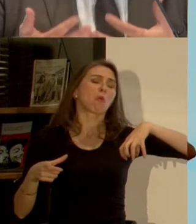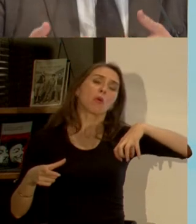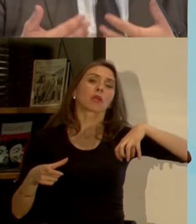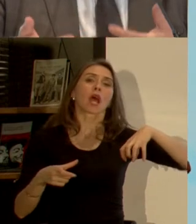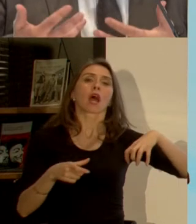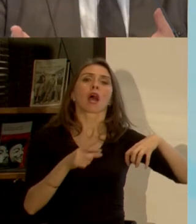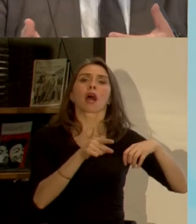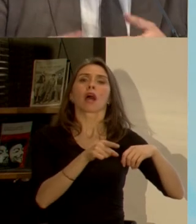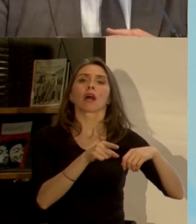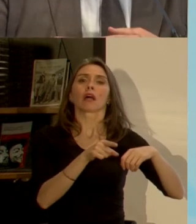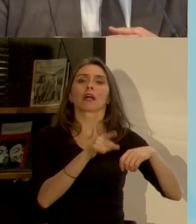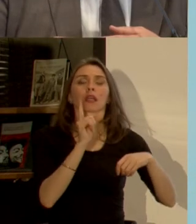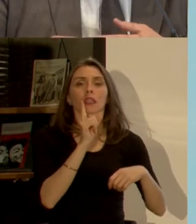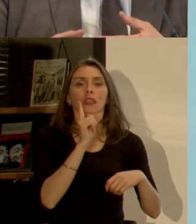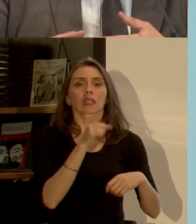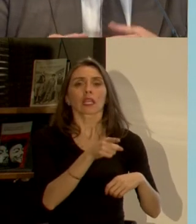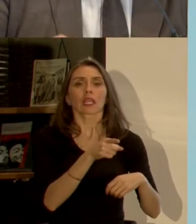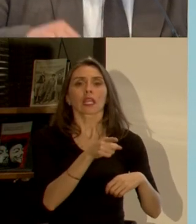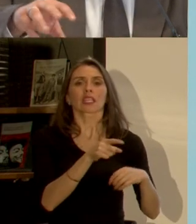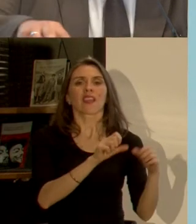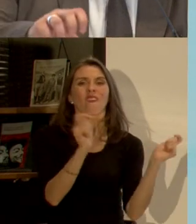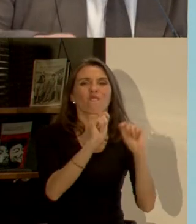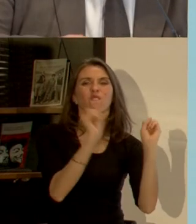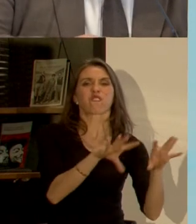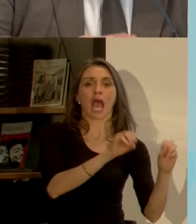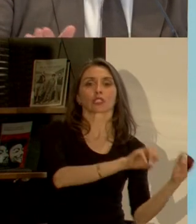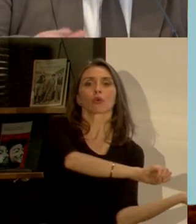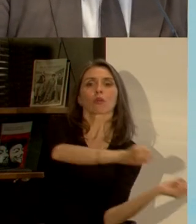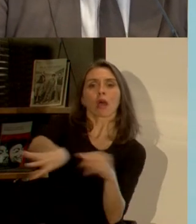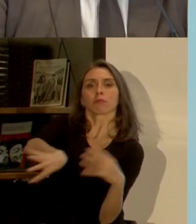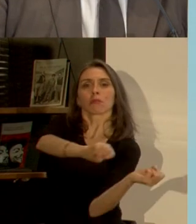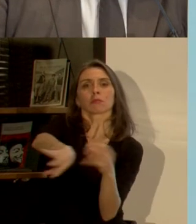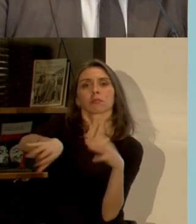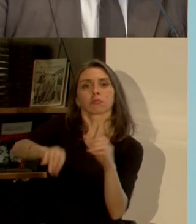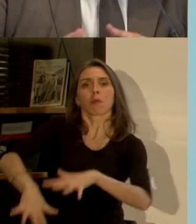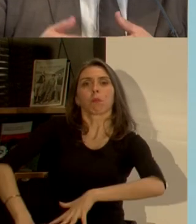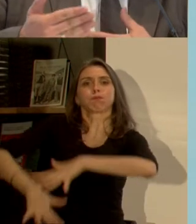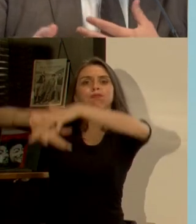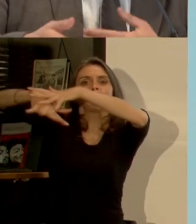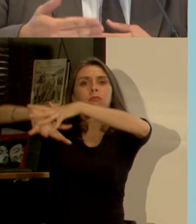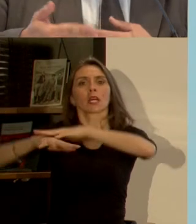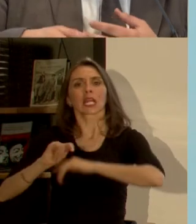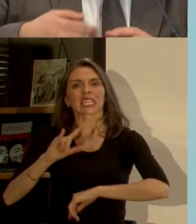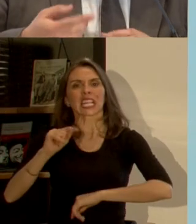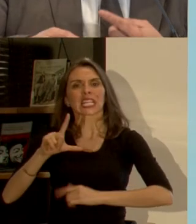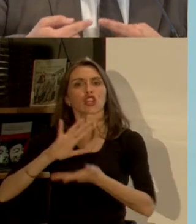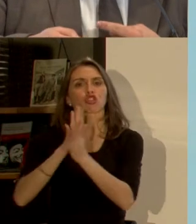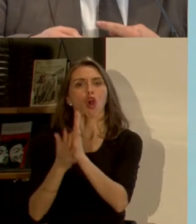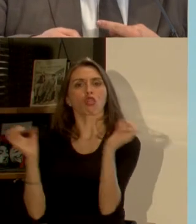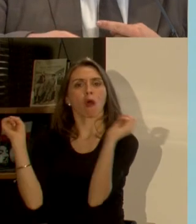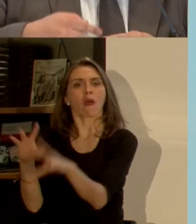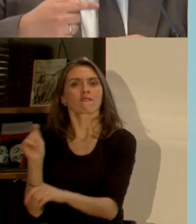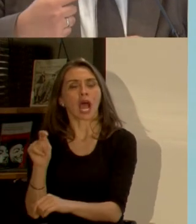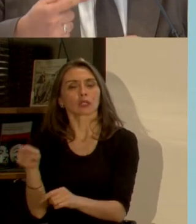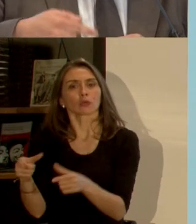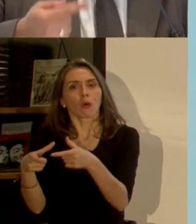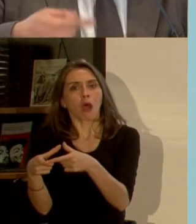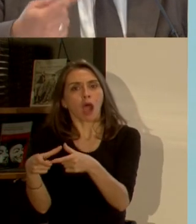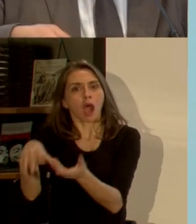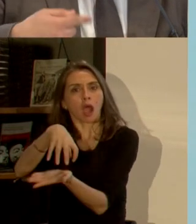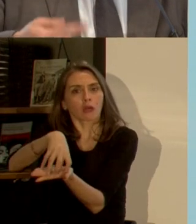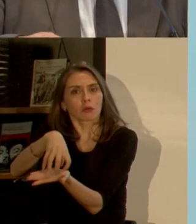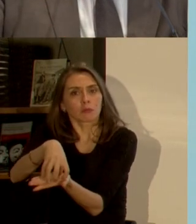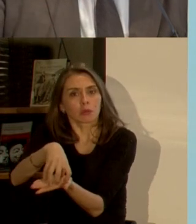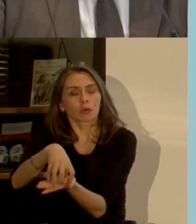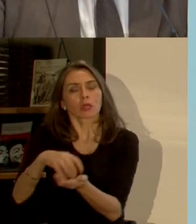tienen regulación de algún tipo de residuos pero sin embargo Tiltil cae todo y eso es una forma también que nos hace pensar la